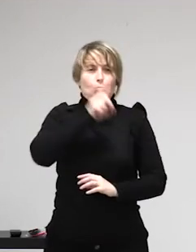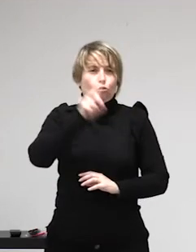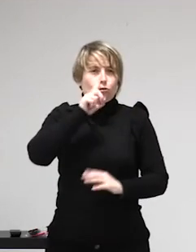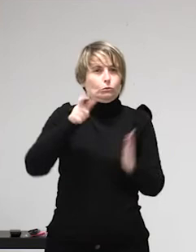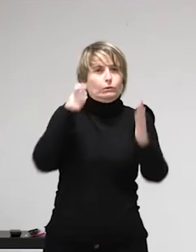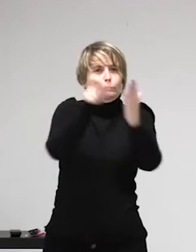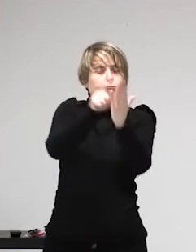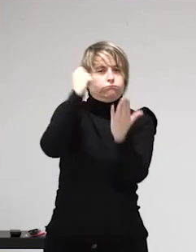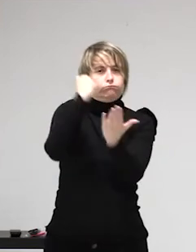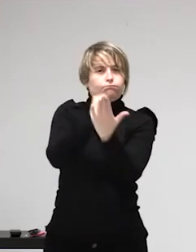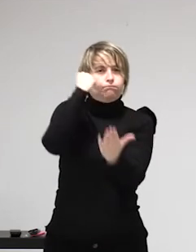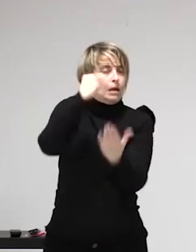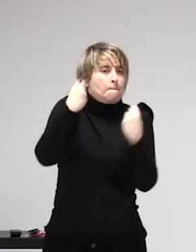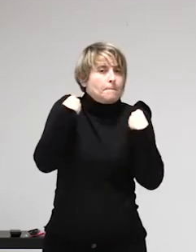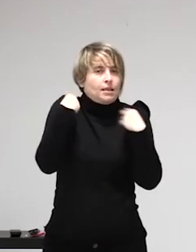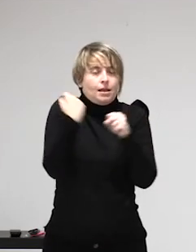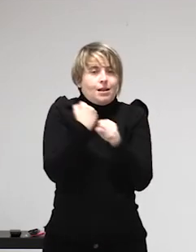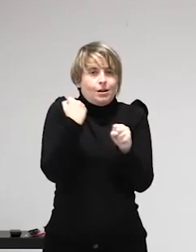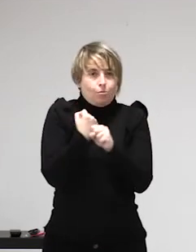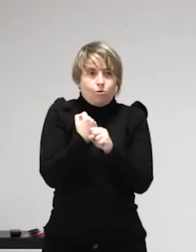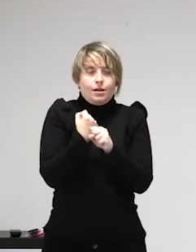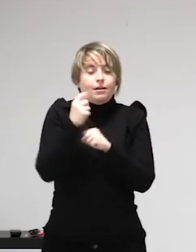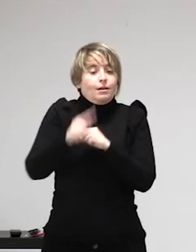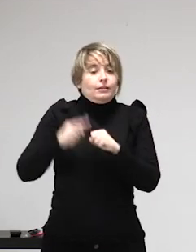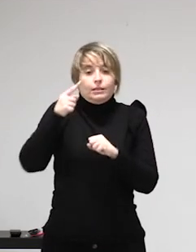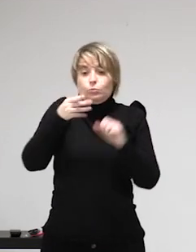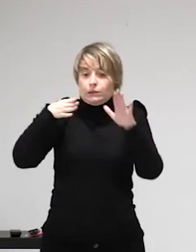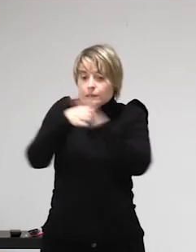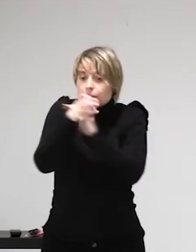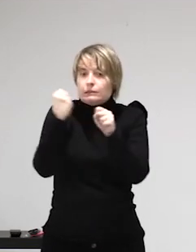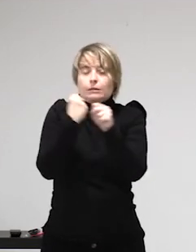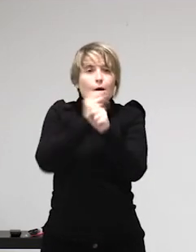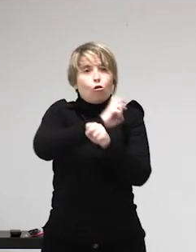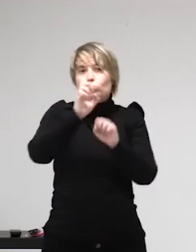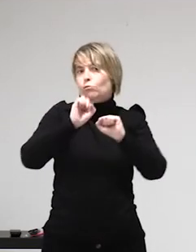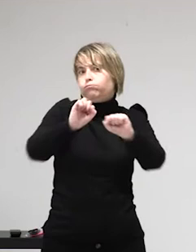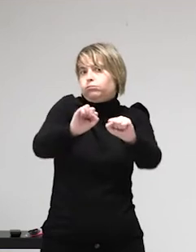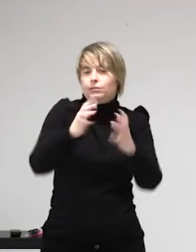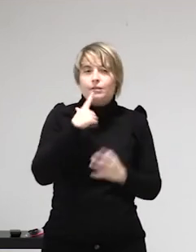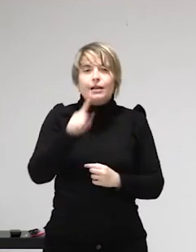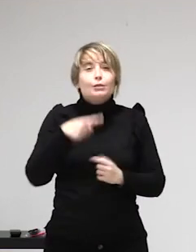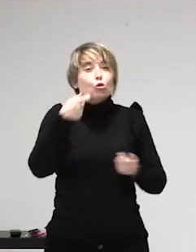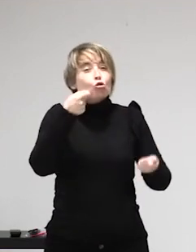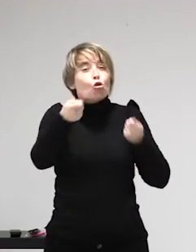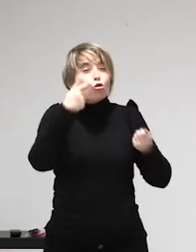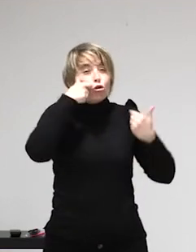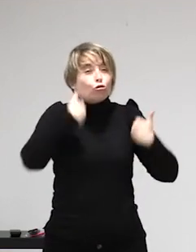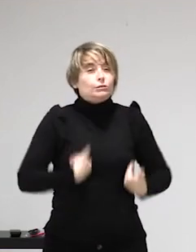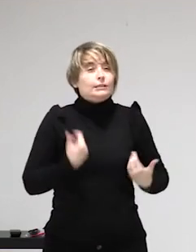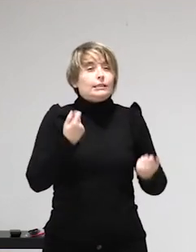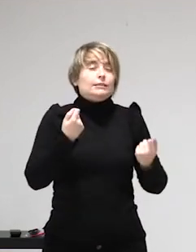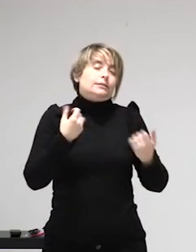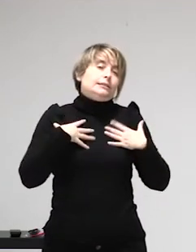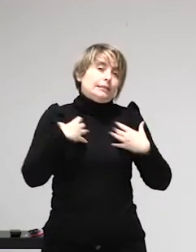los empresarios. Básicamente, bueno, lo que hace el regulacionismo es establecer en qué zonas es legal ejercer la